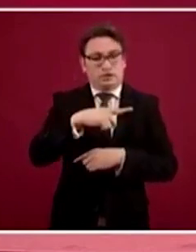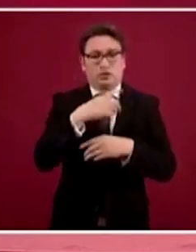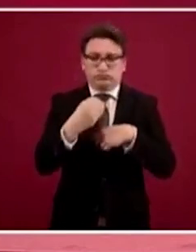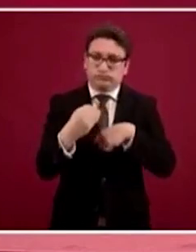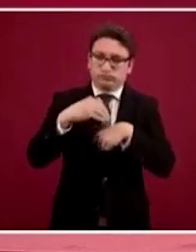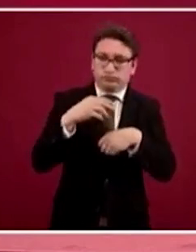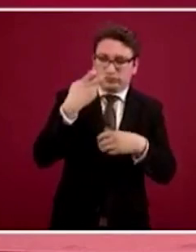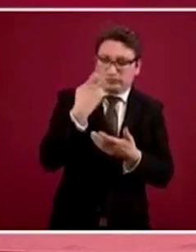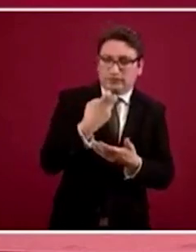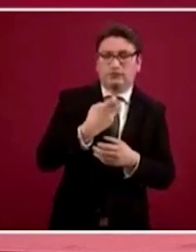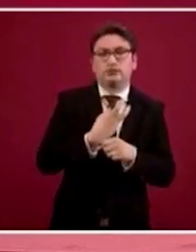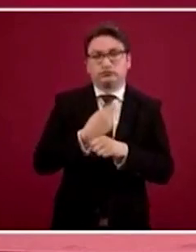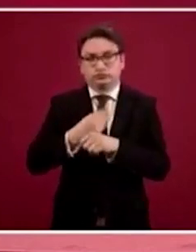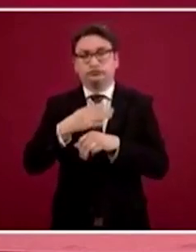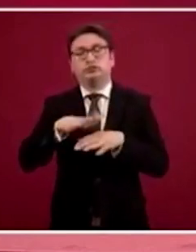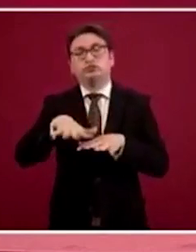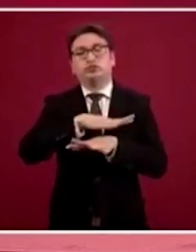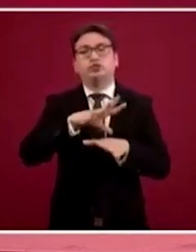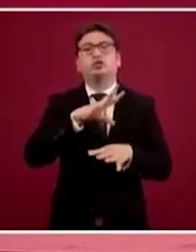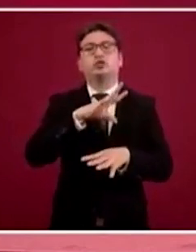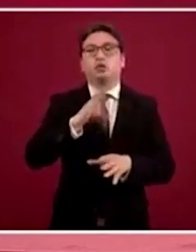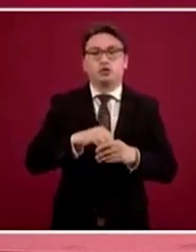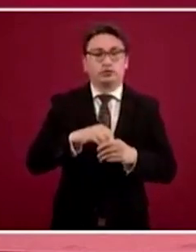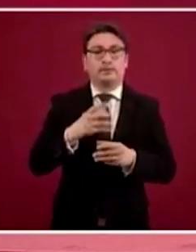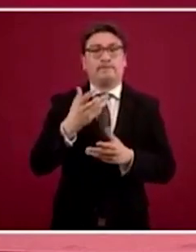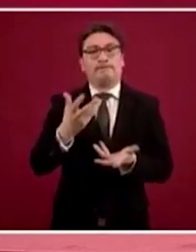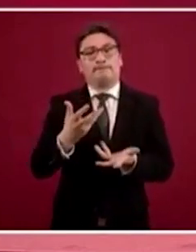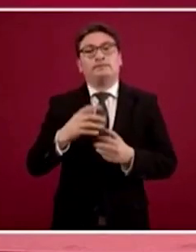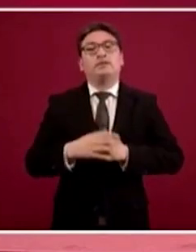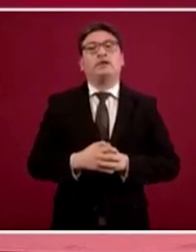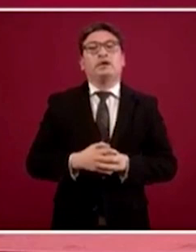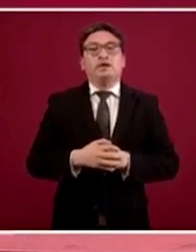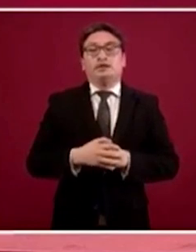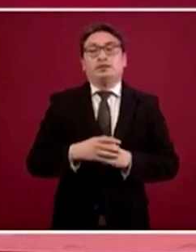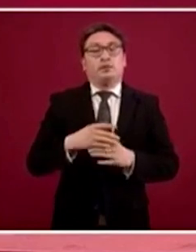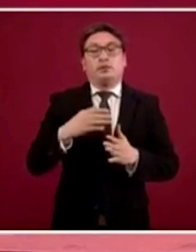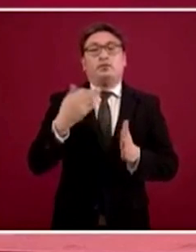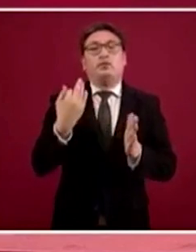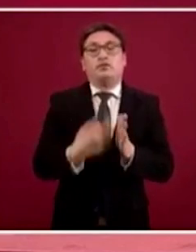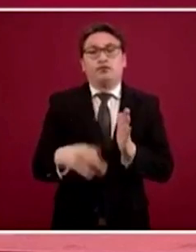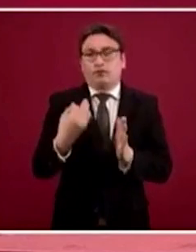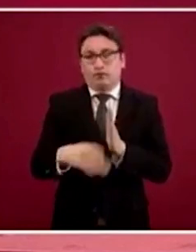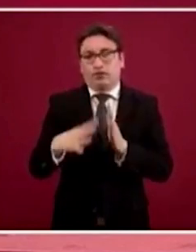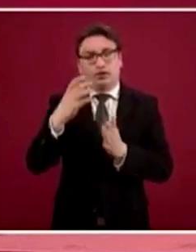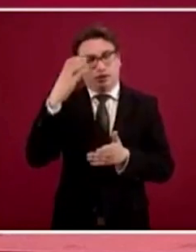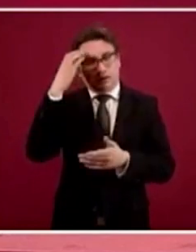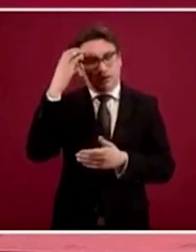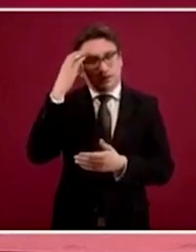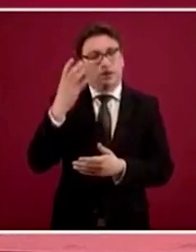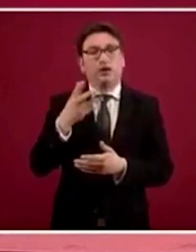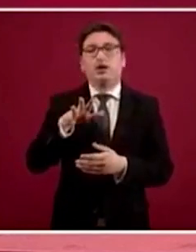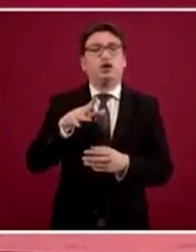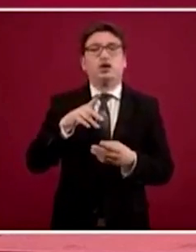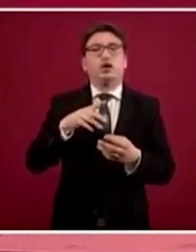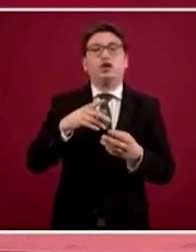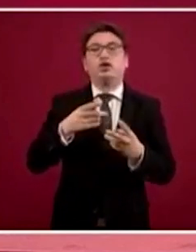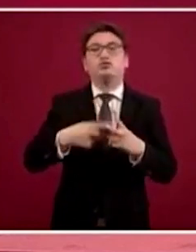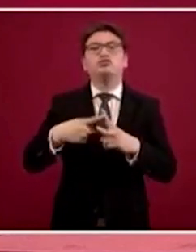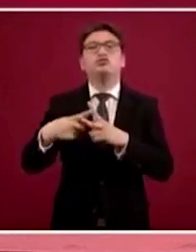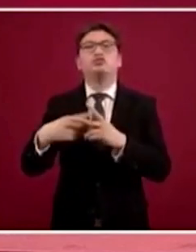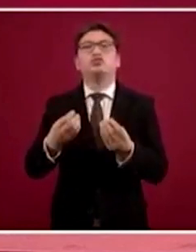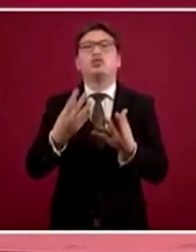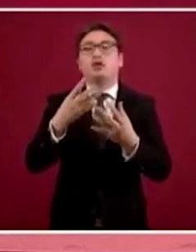esta reconversión total y sin contar las camas que se